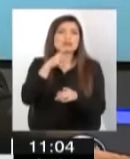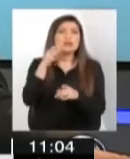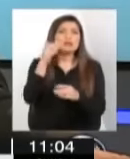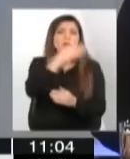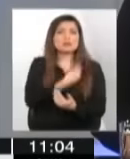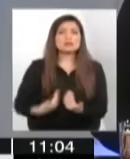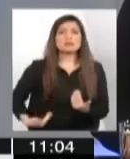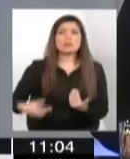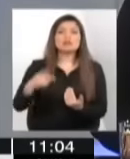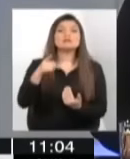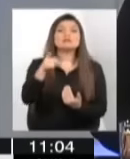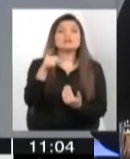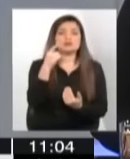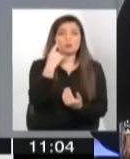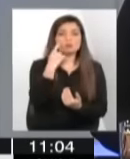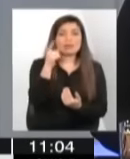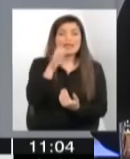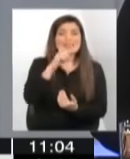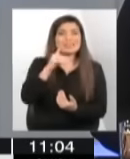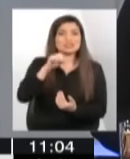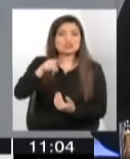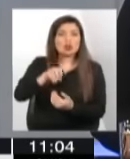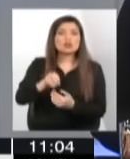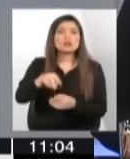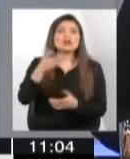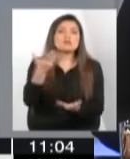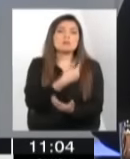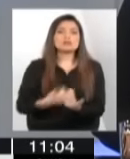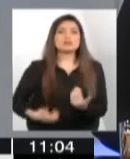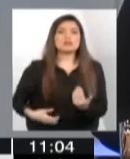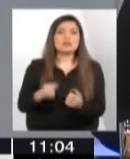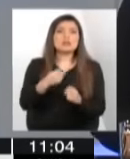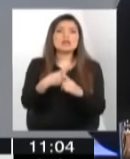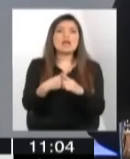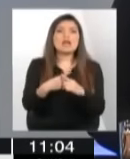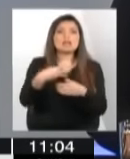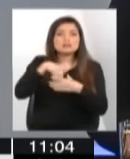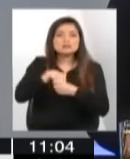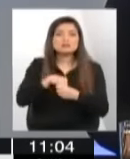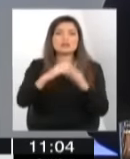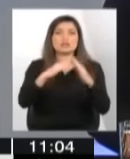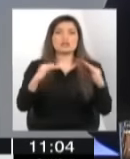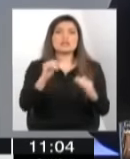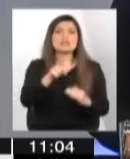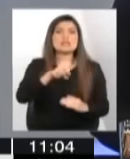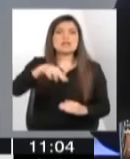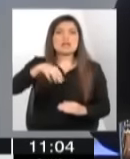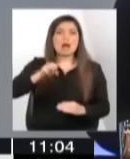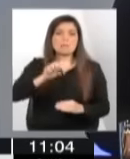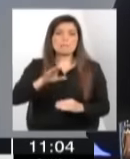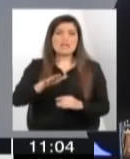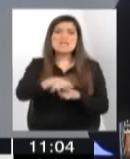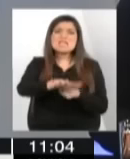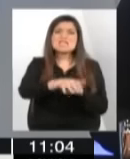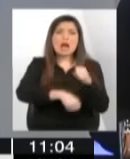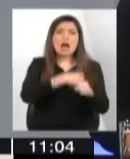Infancia. Ex interno institucionalizado del Sename. Sale a los 15 años, lo adoptan.